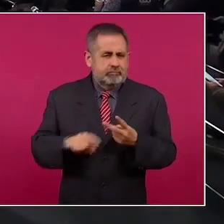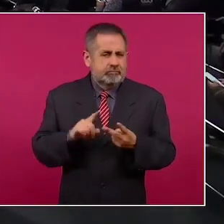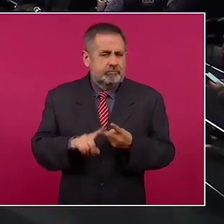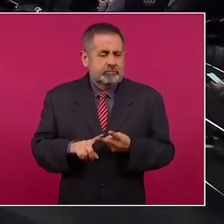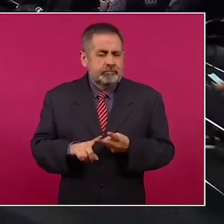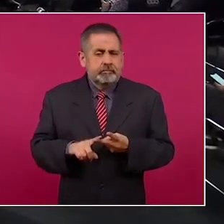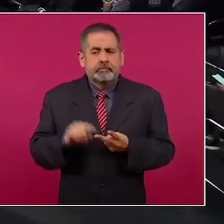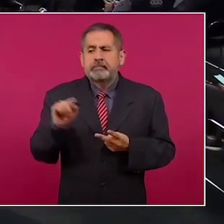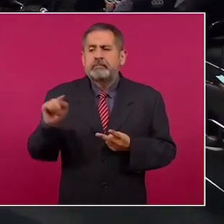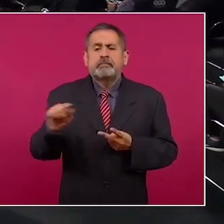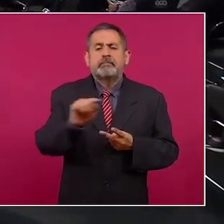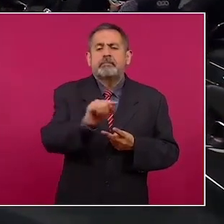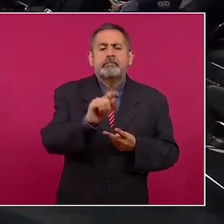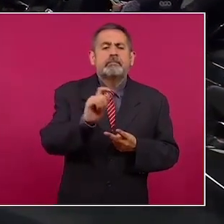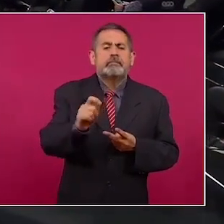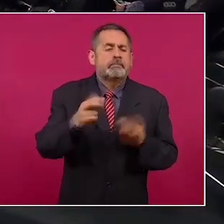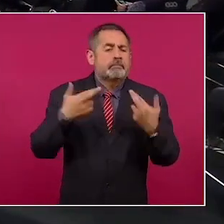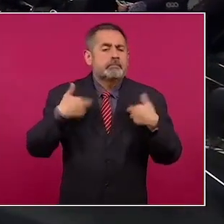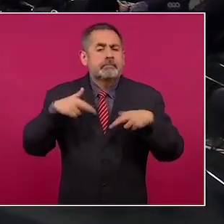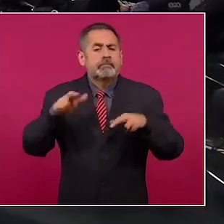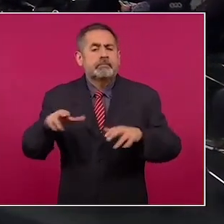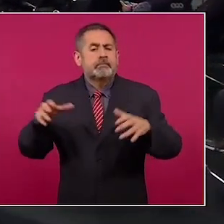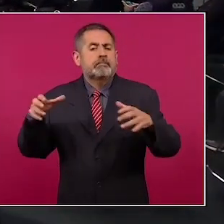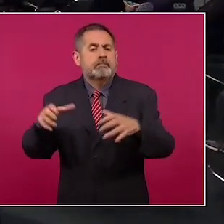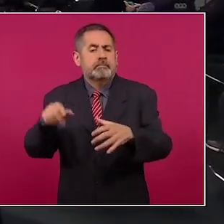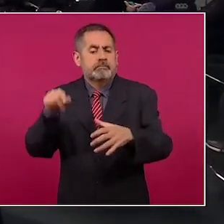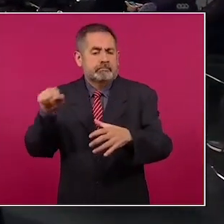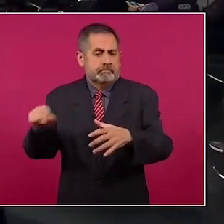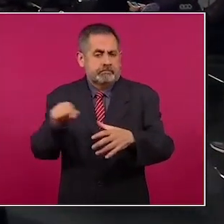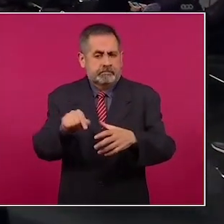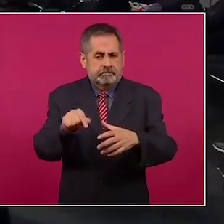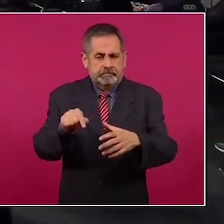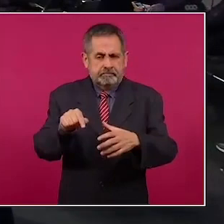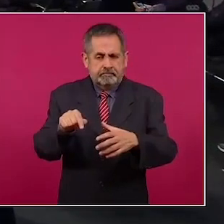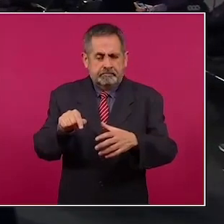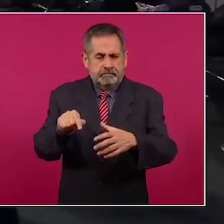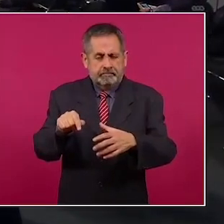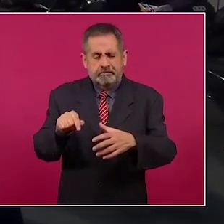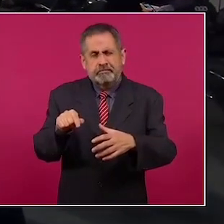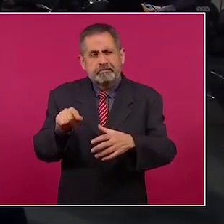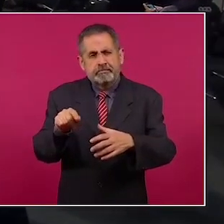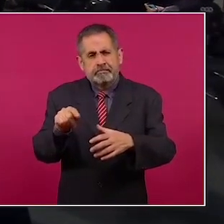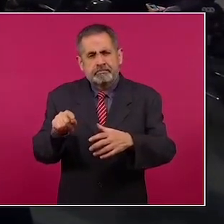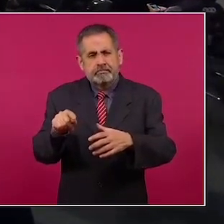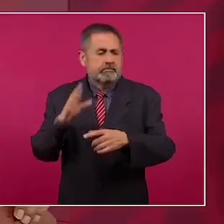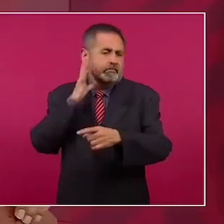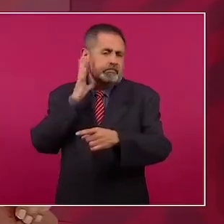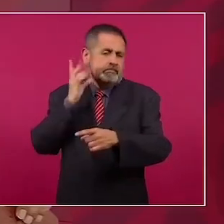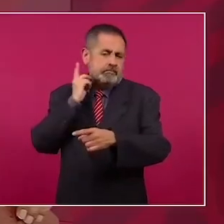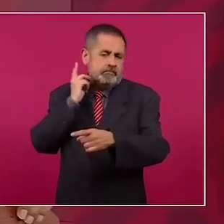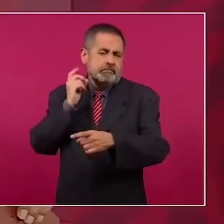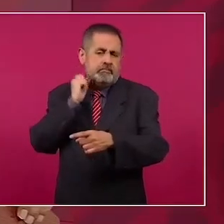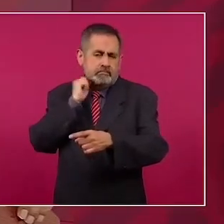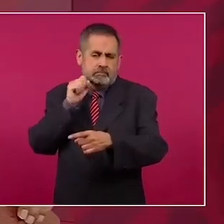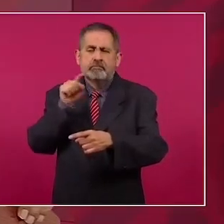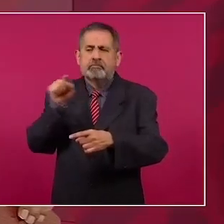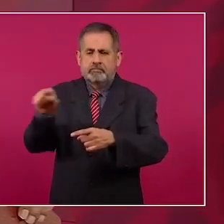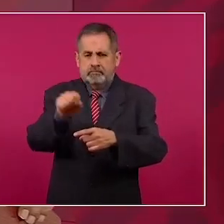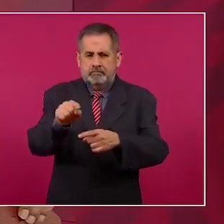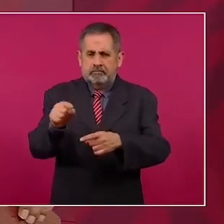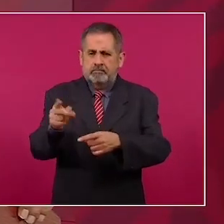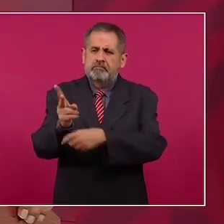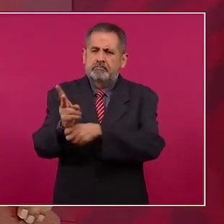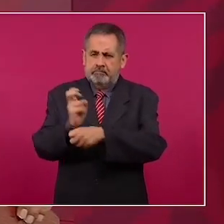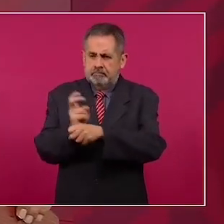los representantes del movimiento en las cámaras que van a ser